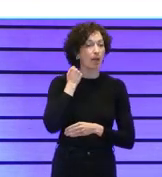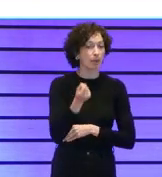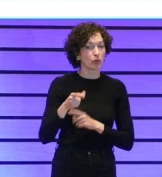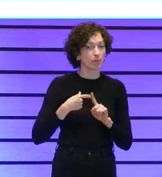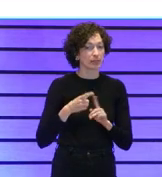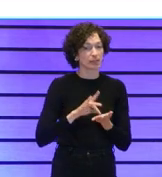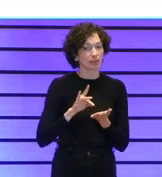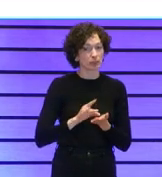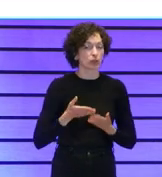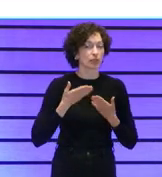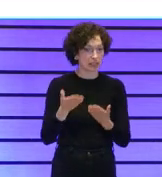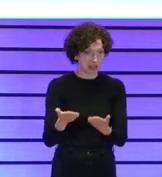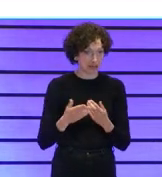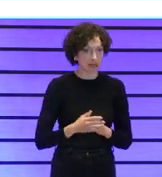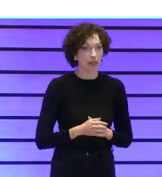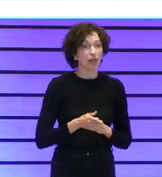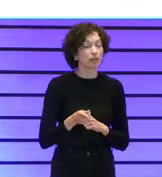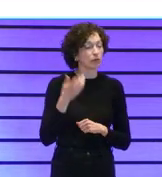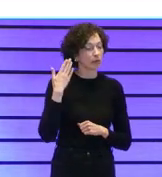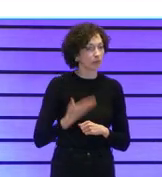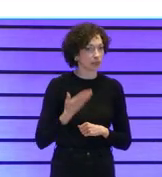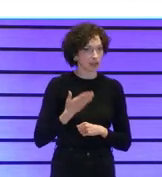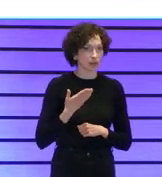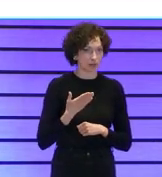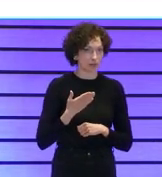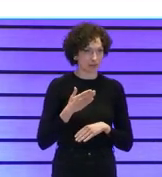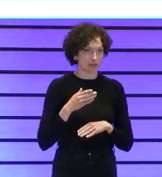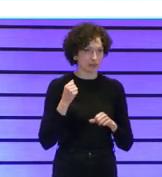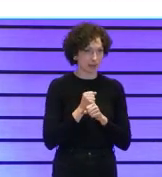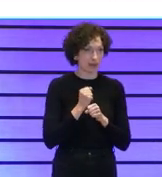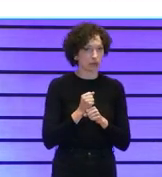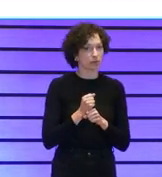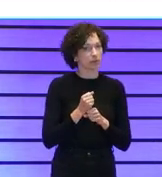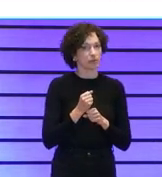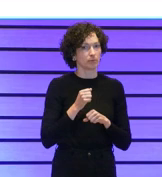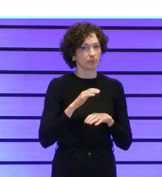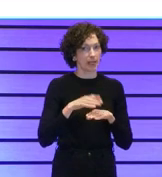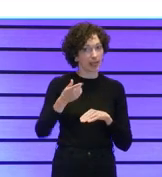esto es muy importante trabajamos para la buena práctica bueno y para nosotros también